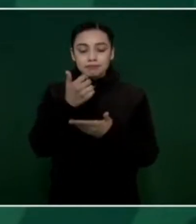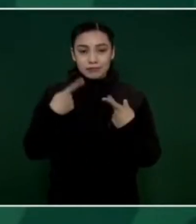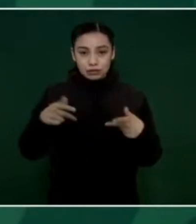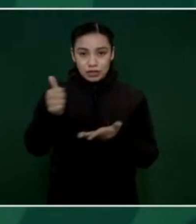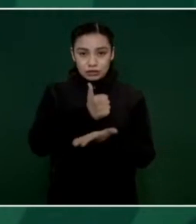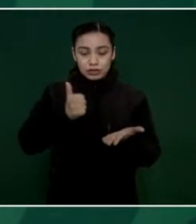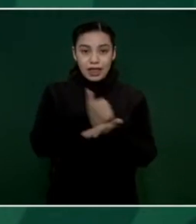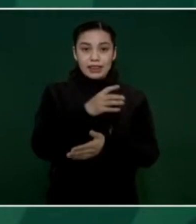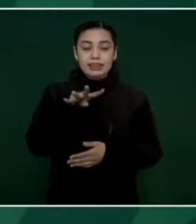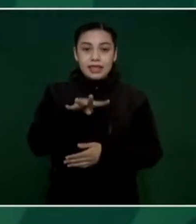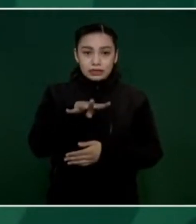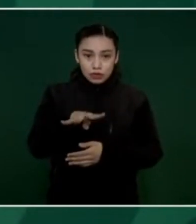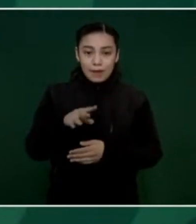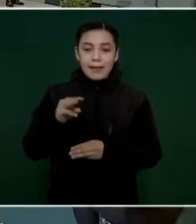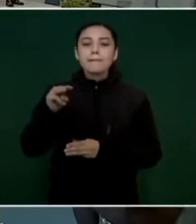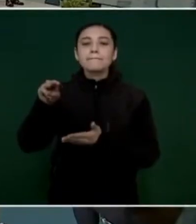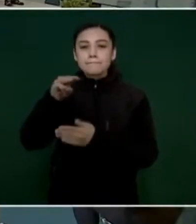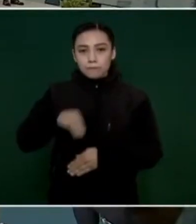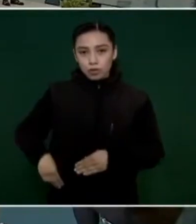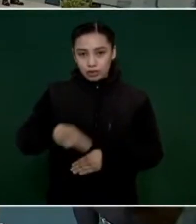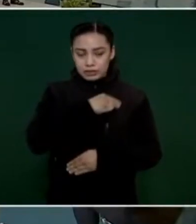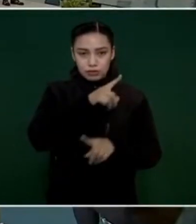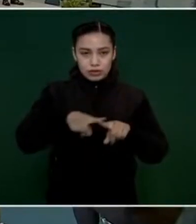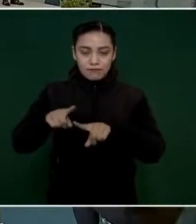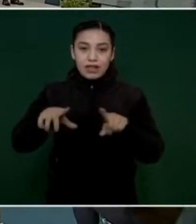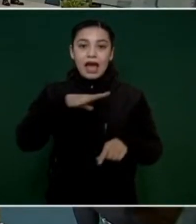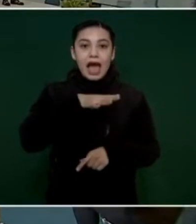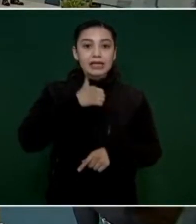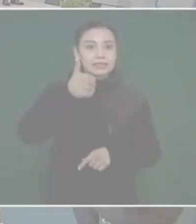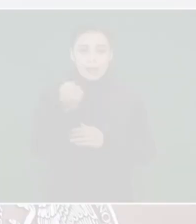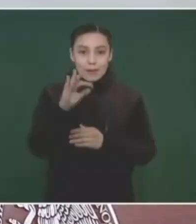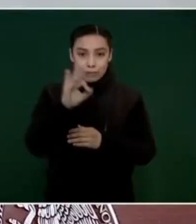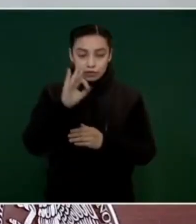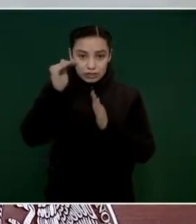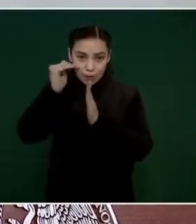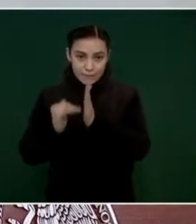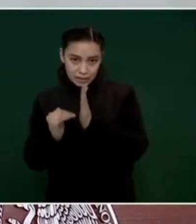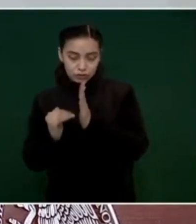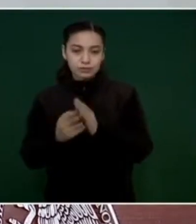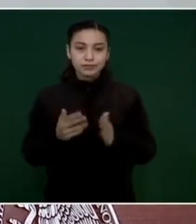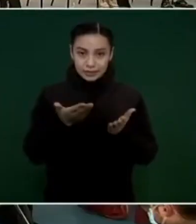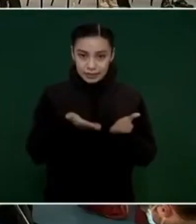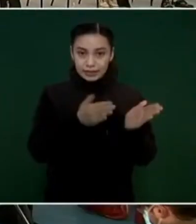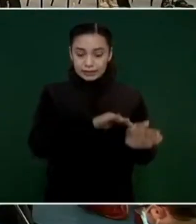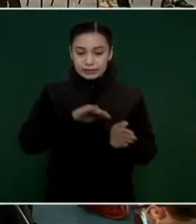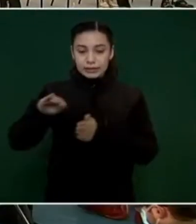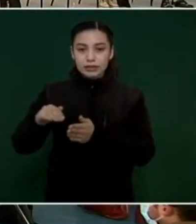contamos ya con seis instalaciones similares a nivel estatal. Miren, este es un dato